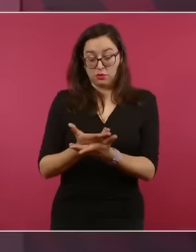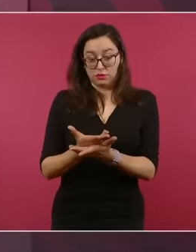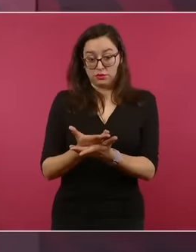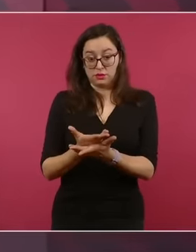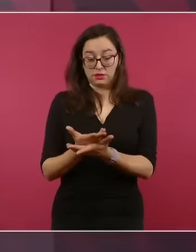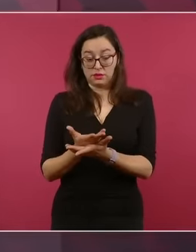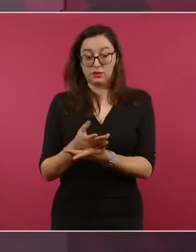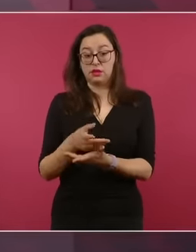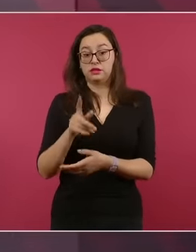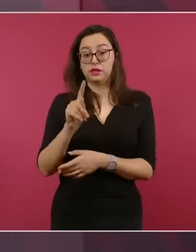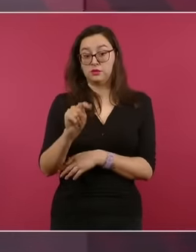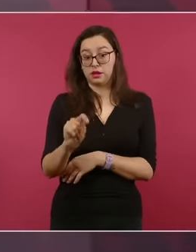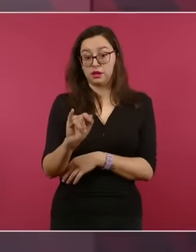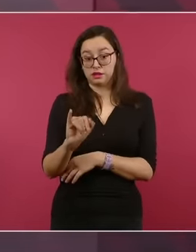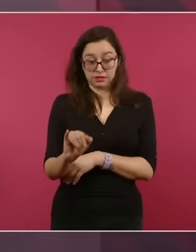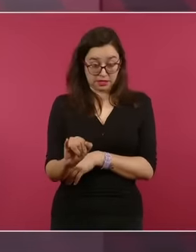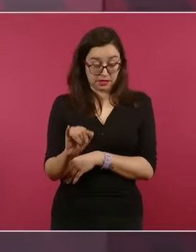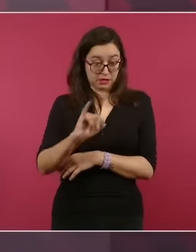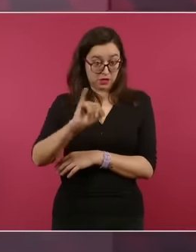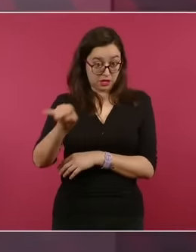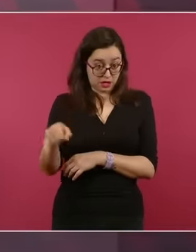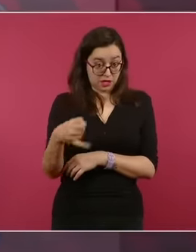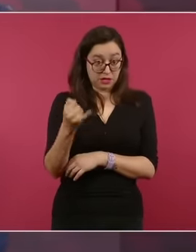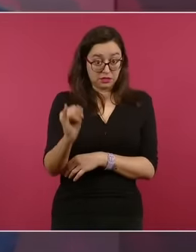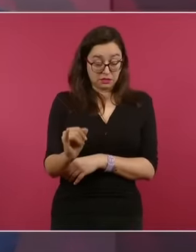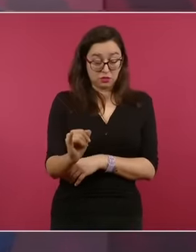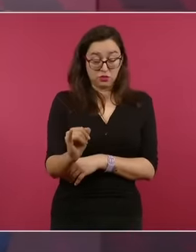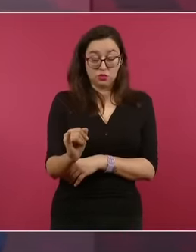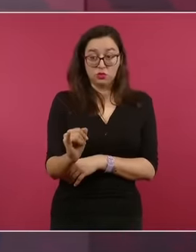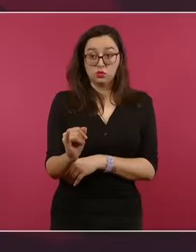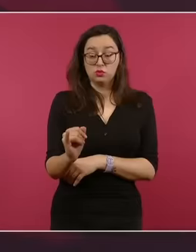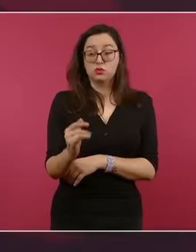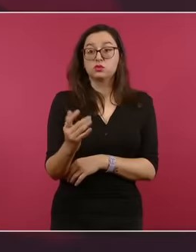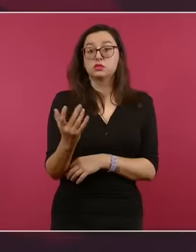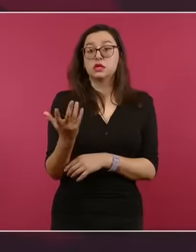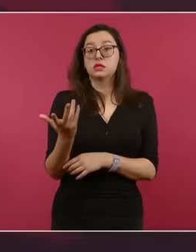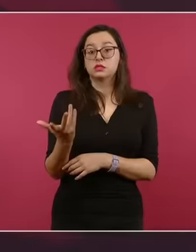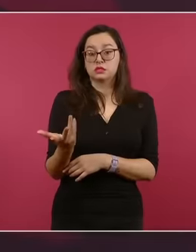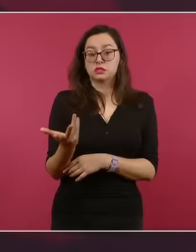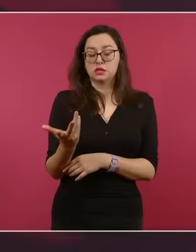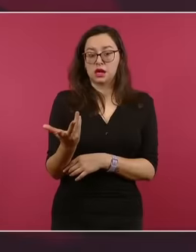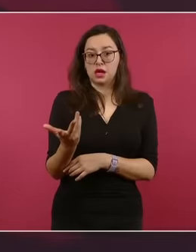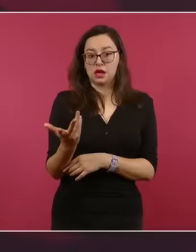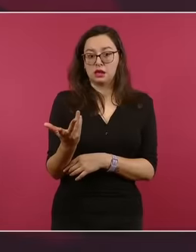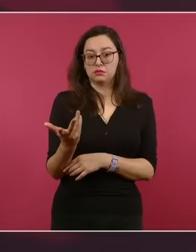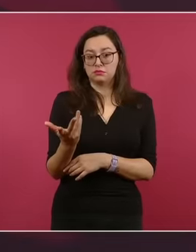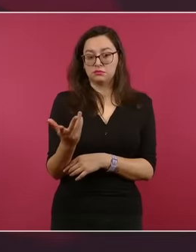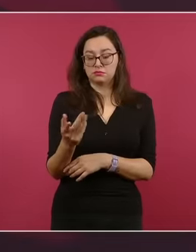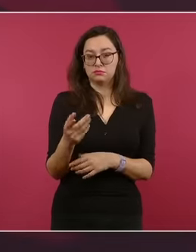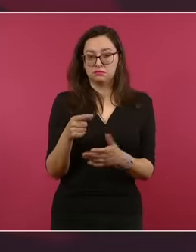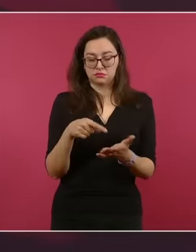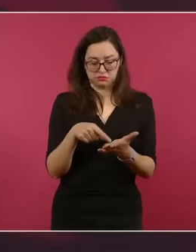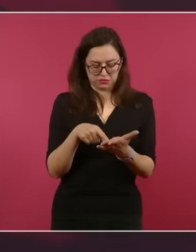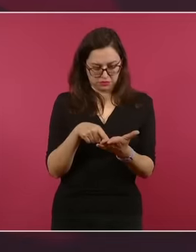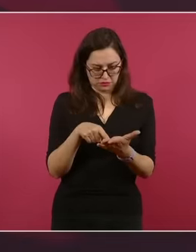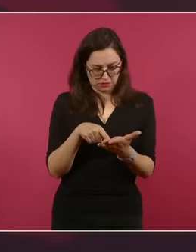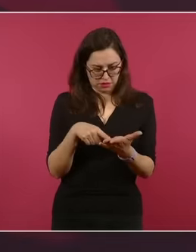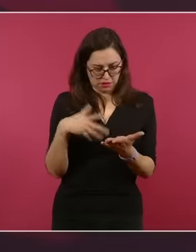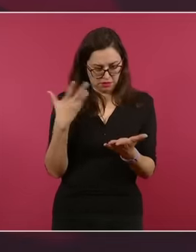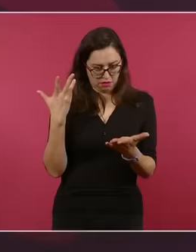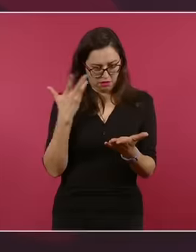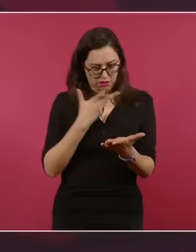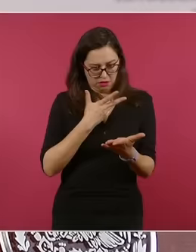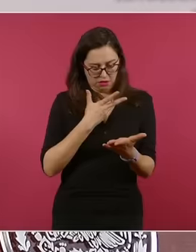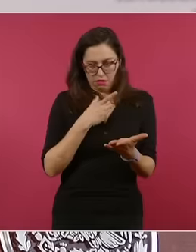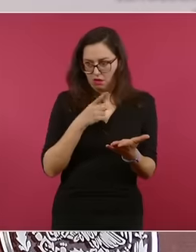en estos casos suspenda los derechos de un